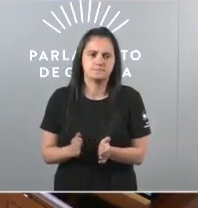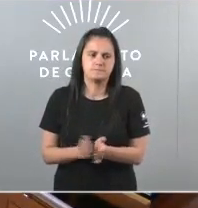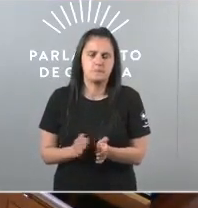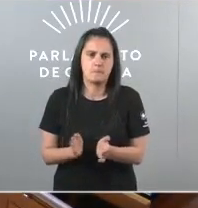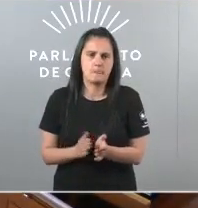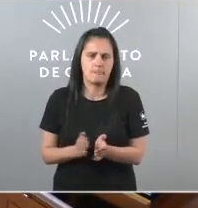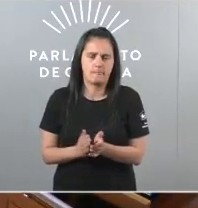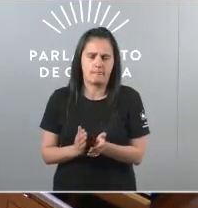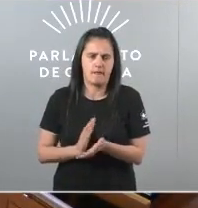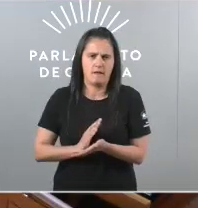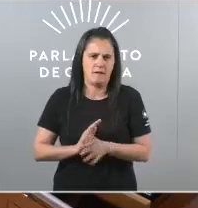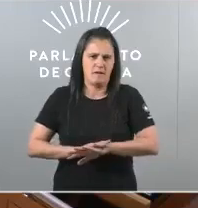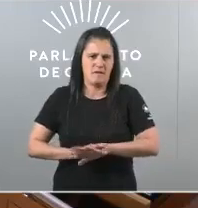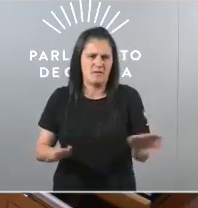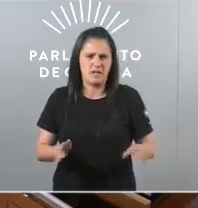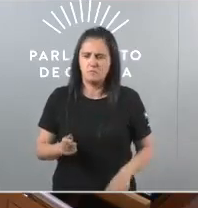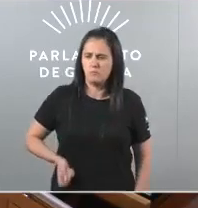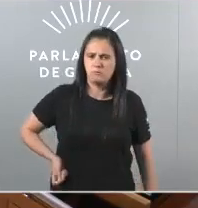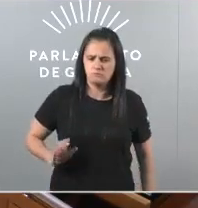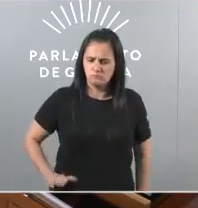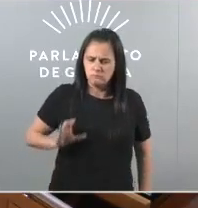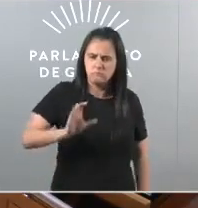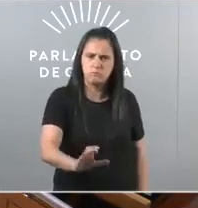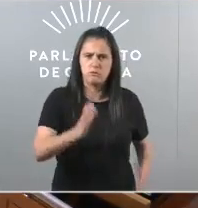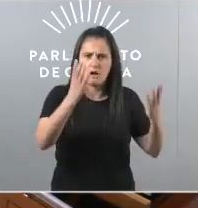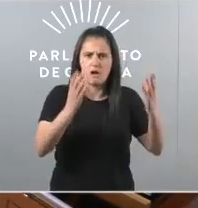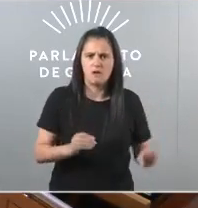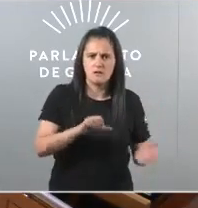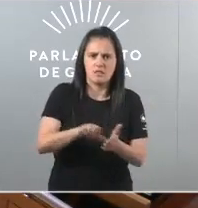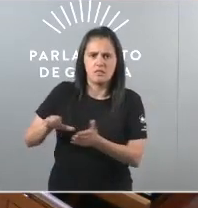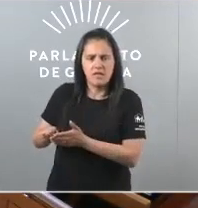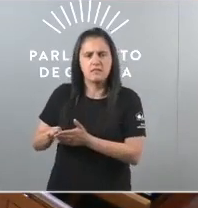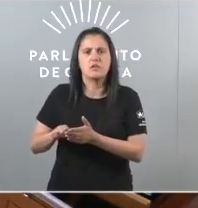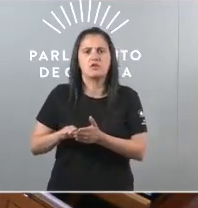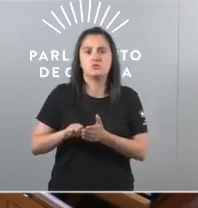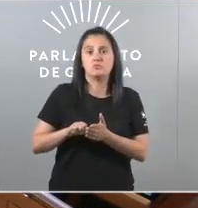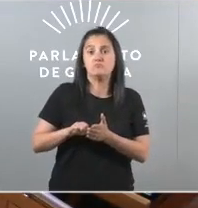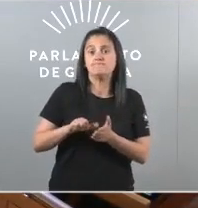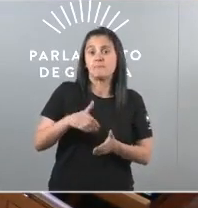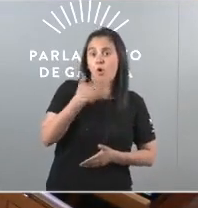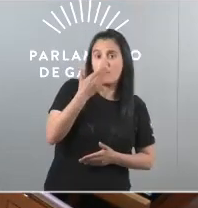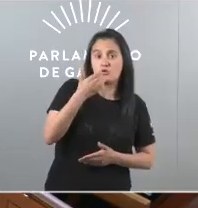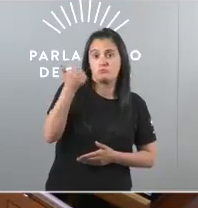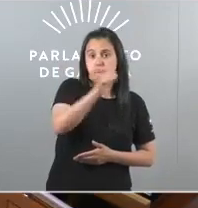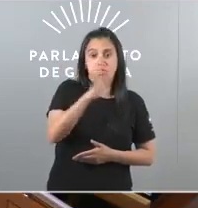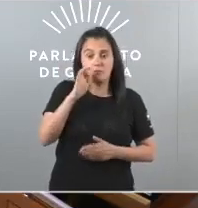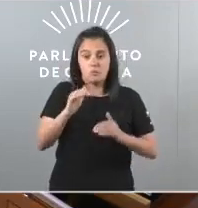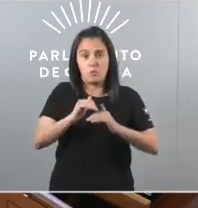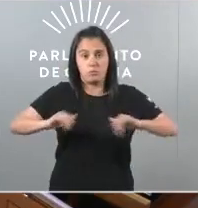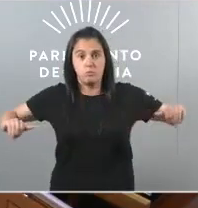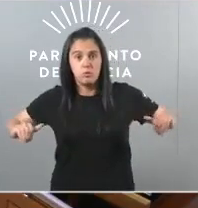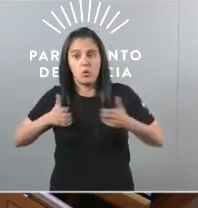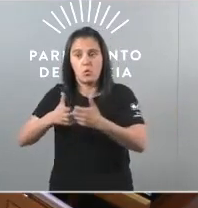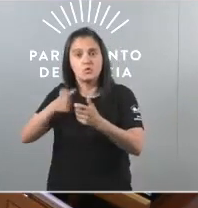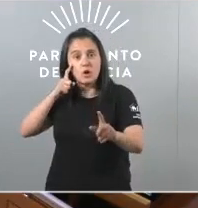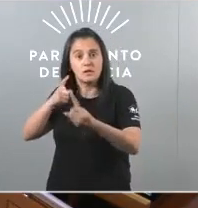deixaremos de darlle cartos públicos aos centros privados que segregan por sexo destinaremos a loita contra